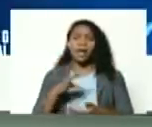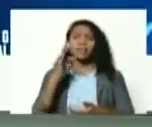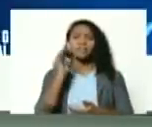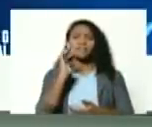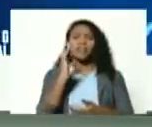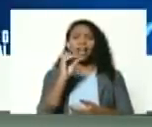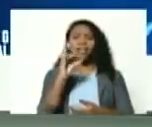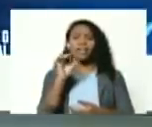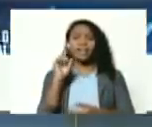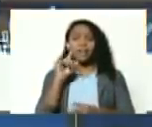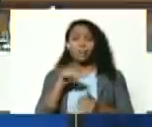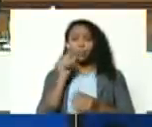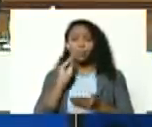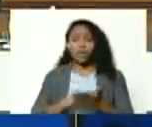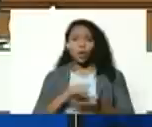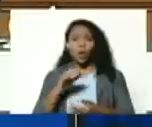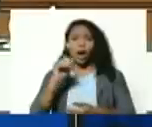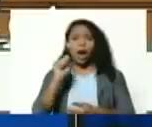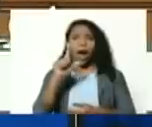Alfred Nazaret